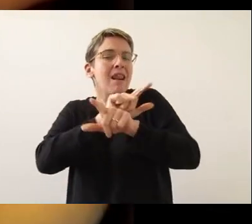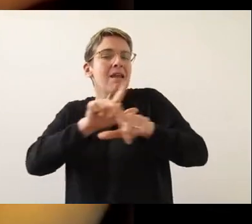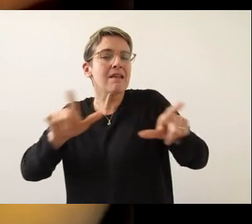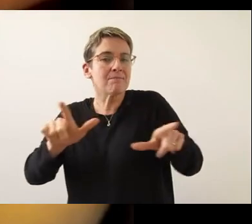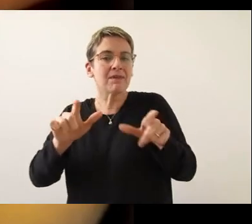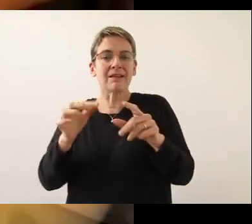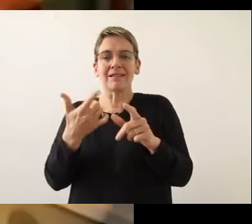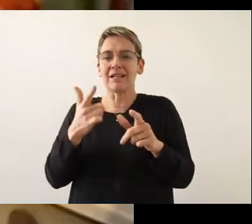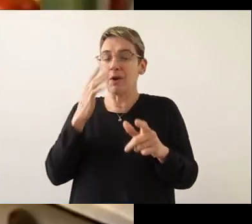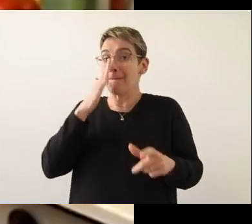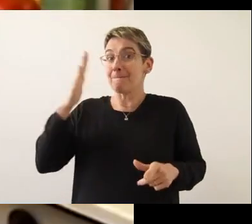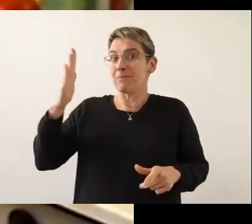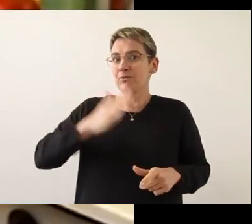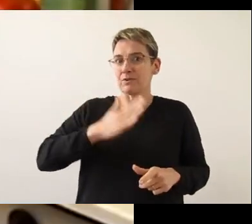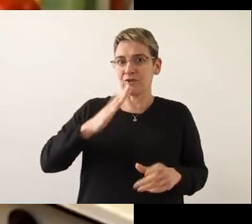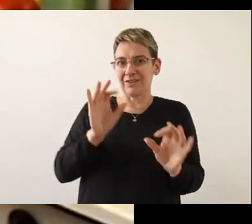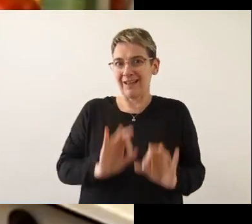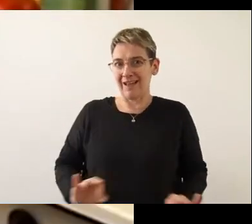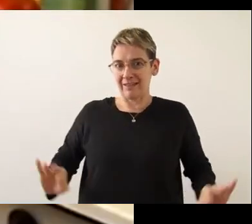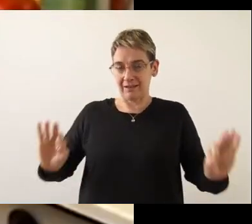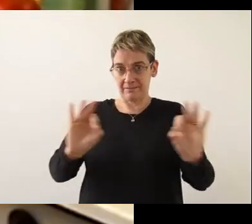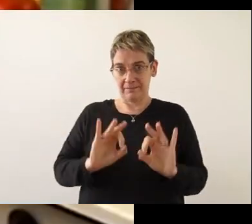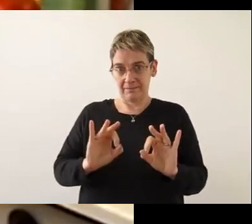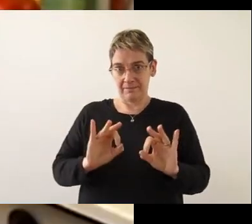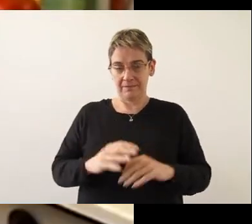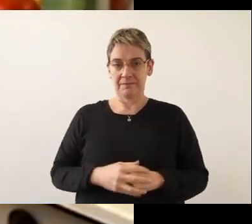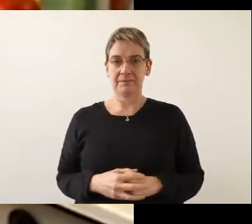limpias y sin pudriciones.